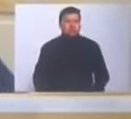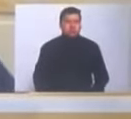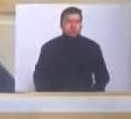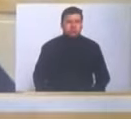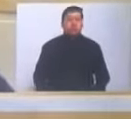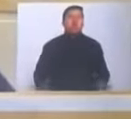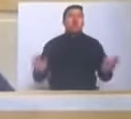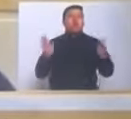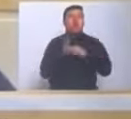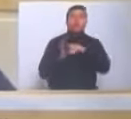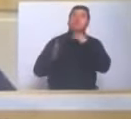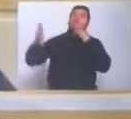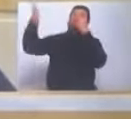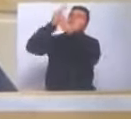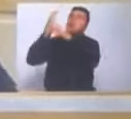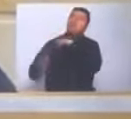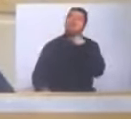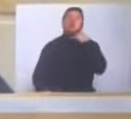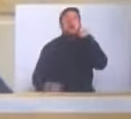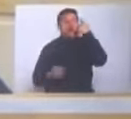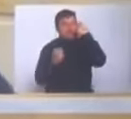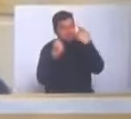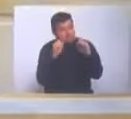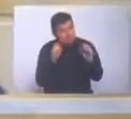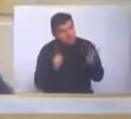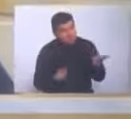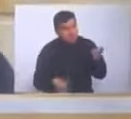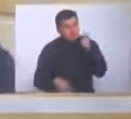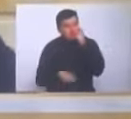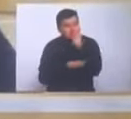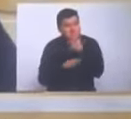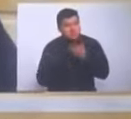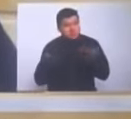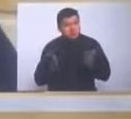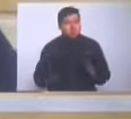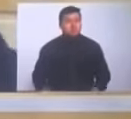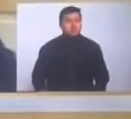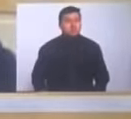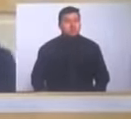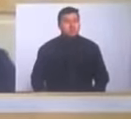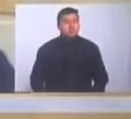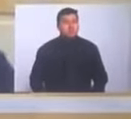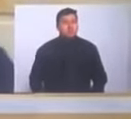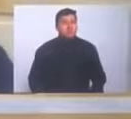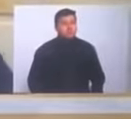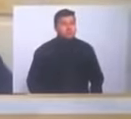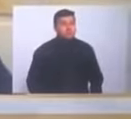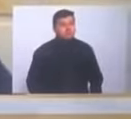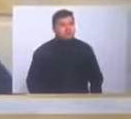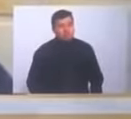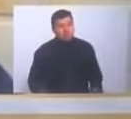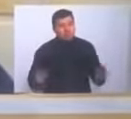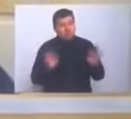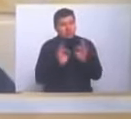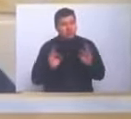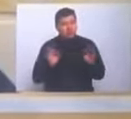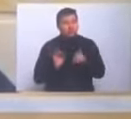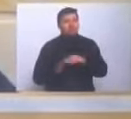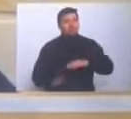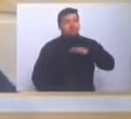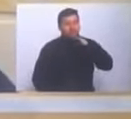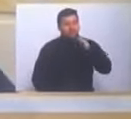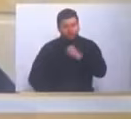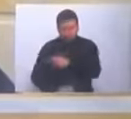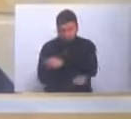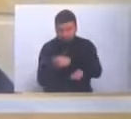Otra demanda que perdemos. Me preocupa, señor superintendente, que no tengamos la suficiente